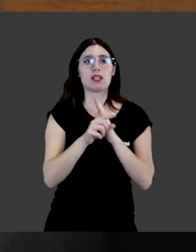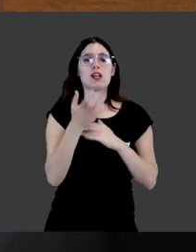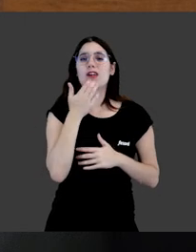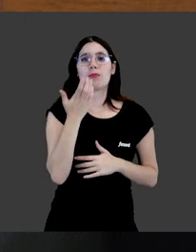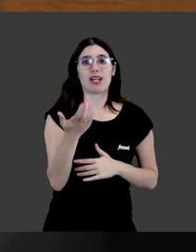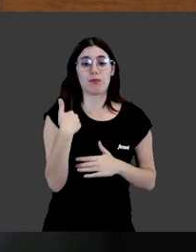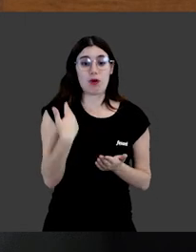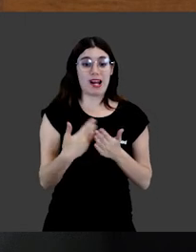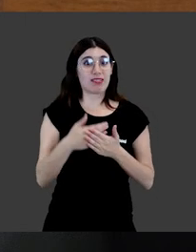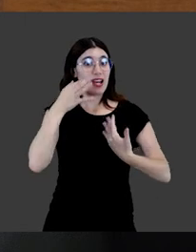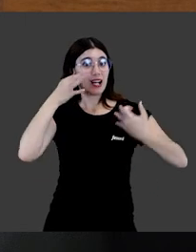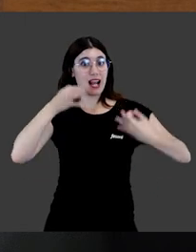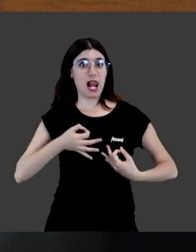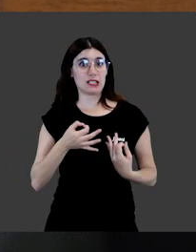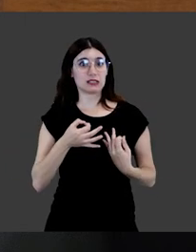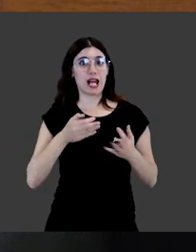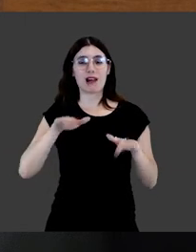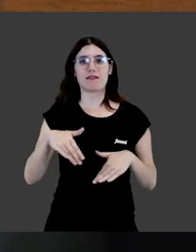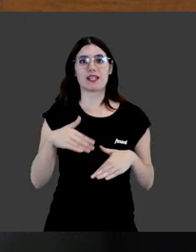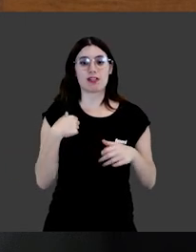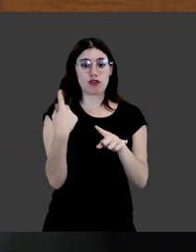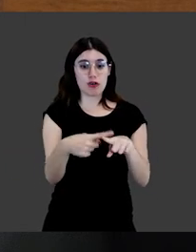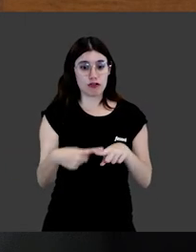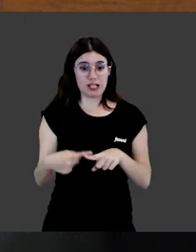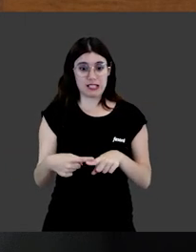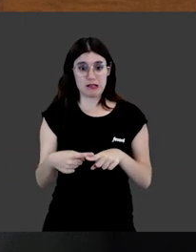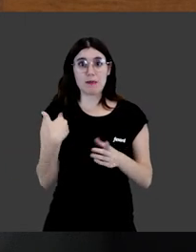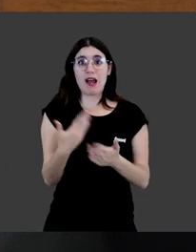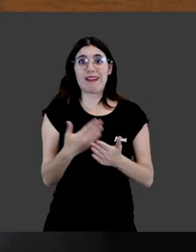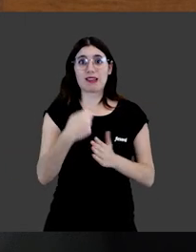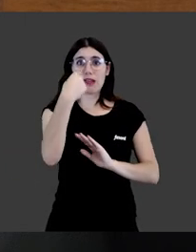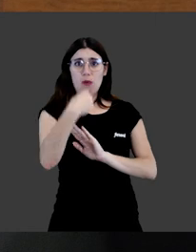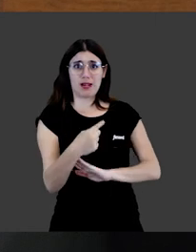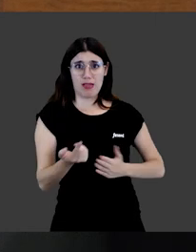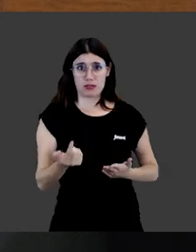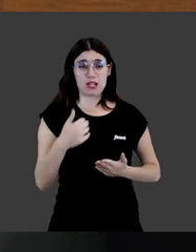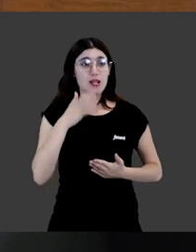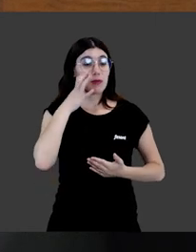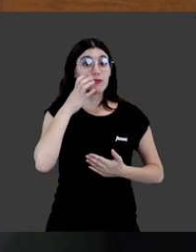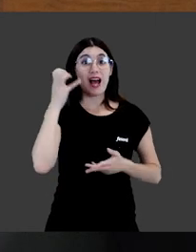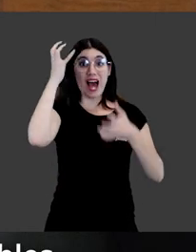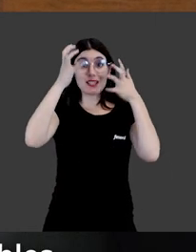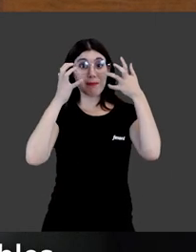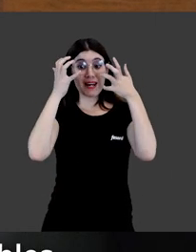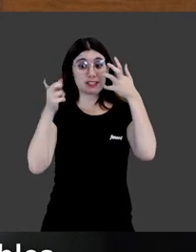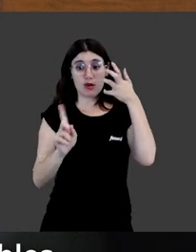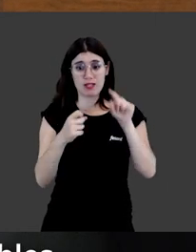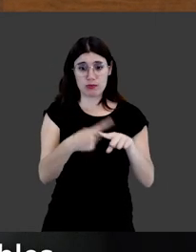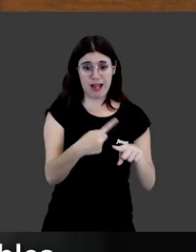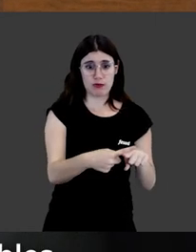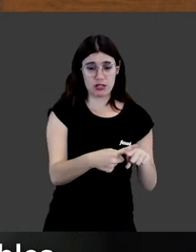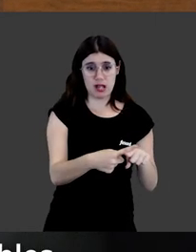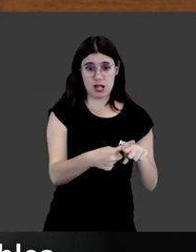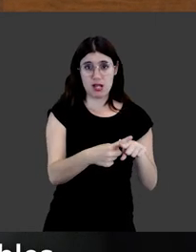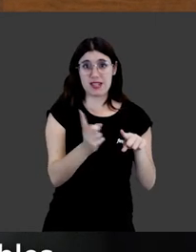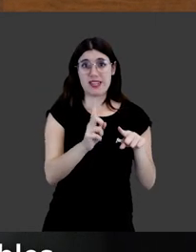leyes, dado que, claro, las garantías reales son garantías que recaen sobre cosas y que sirven para garantizar obligaciones. Lo que ocurre es que, como los animales ya